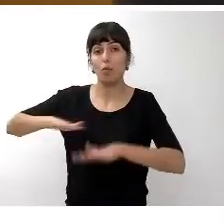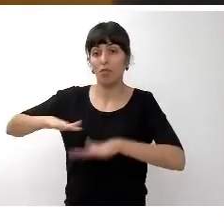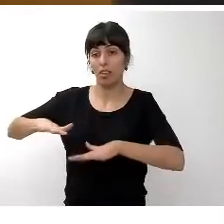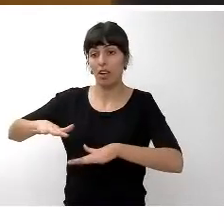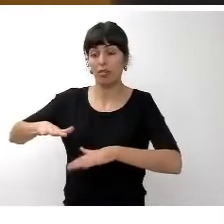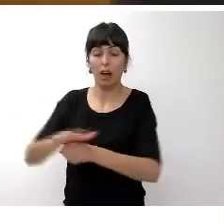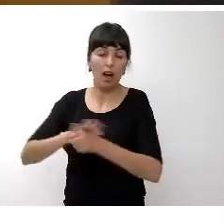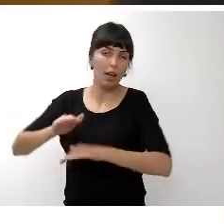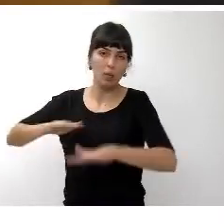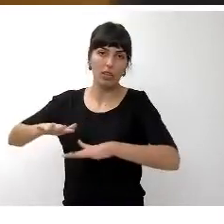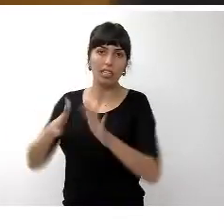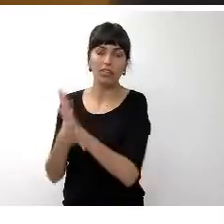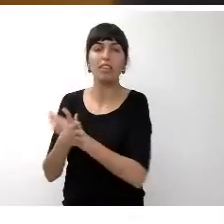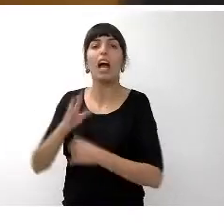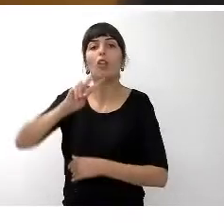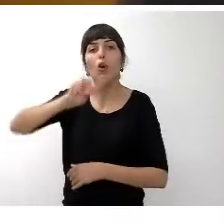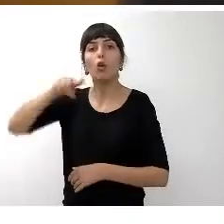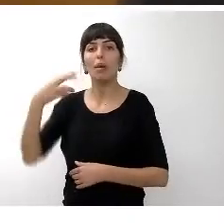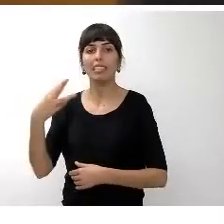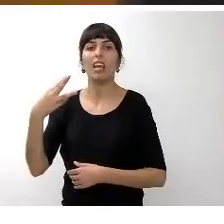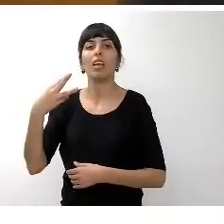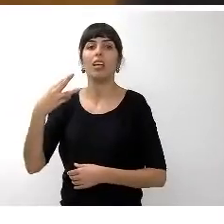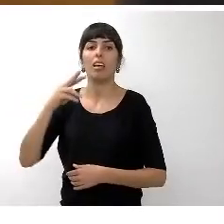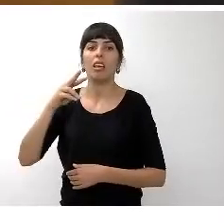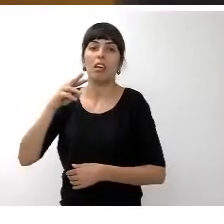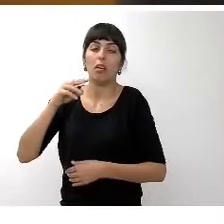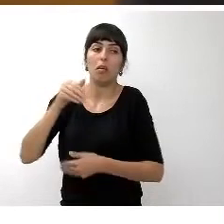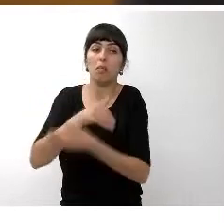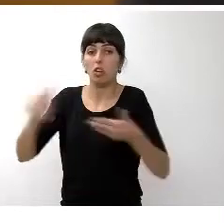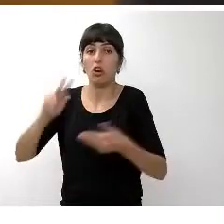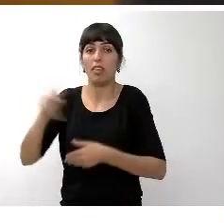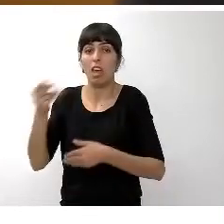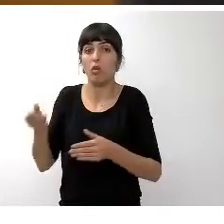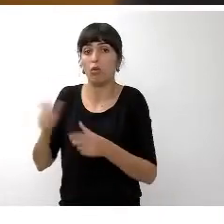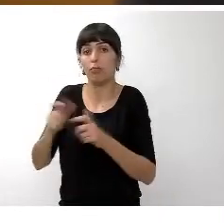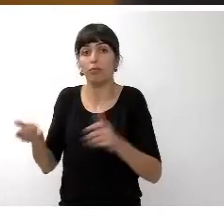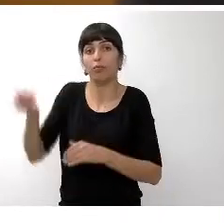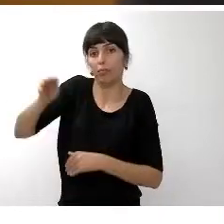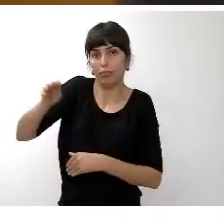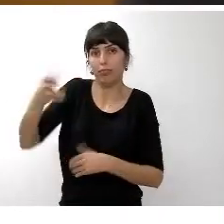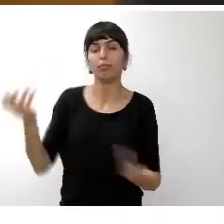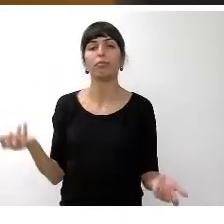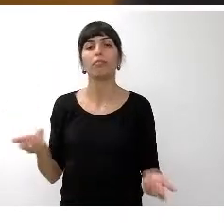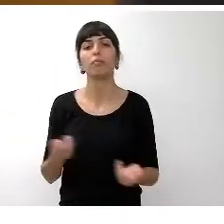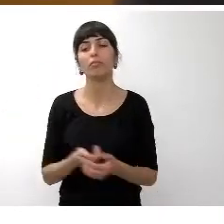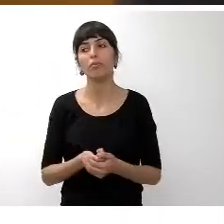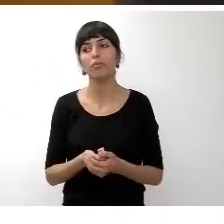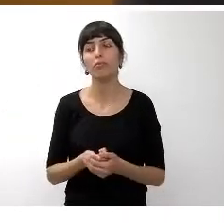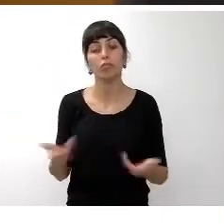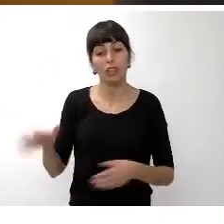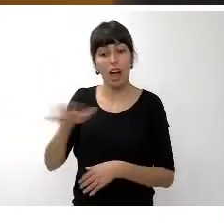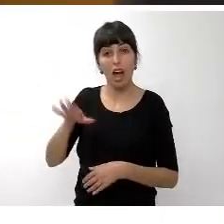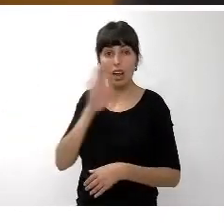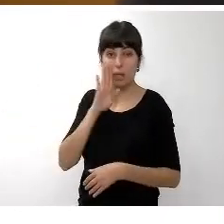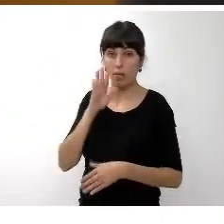puntualmente crece 2,3 millones y es un área que especialmente se podrá observar en la liquidación del presupuesto del 2015 ha tenido un especial